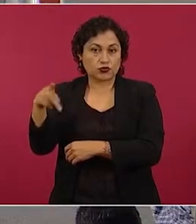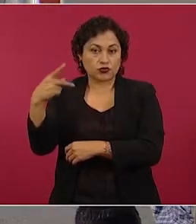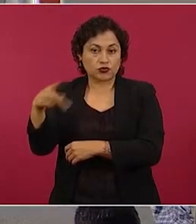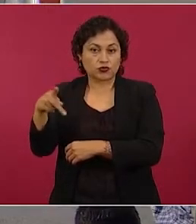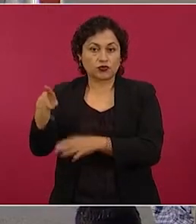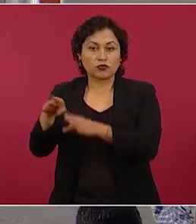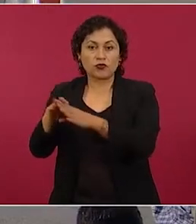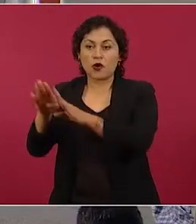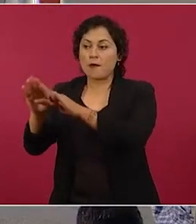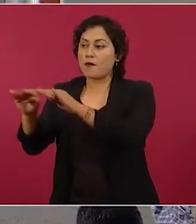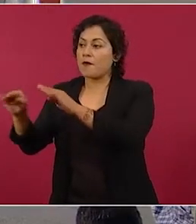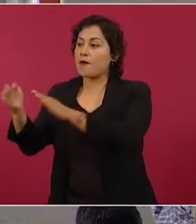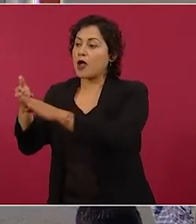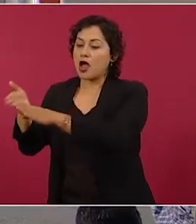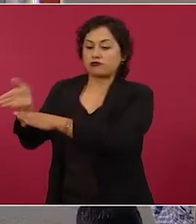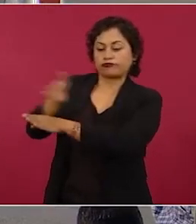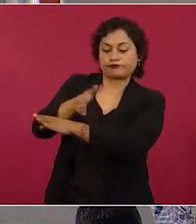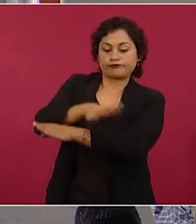adentro.